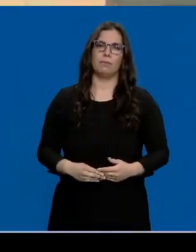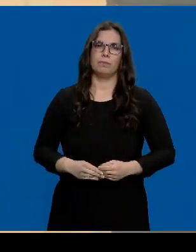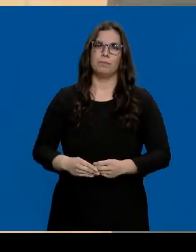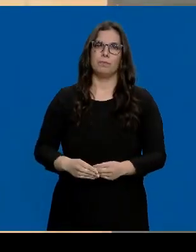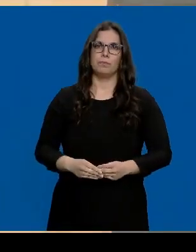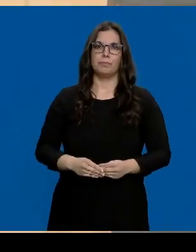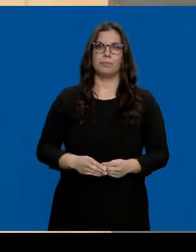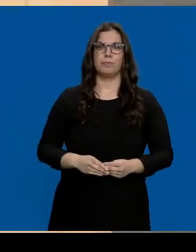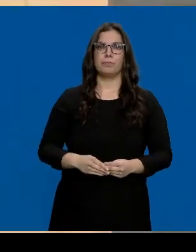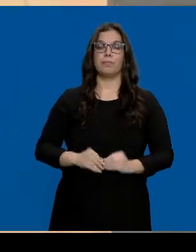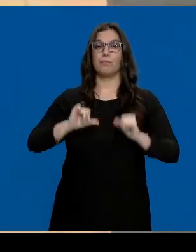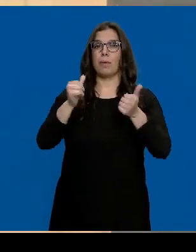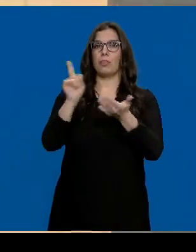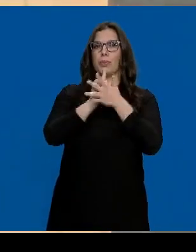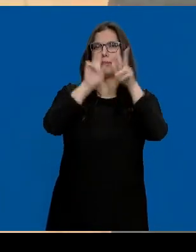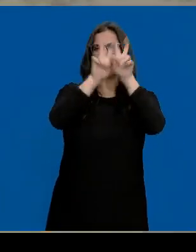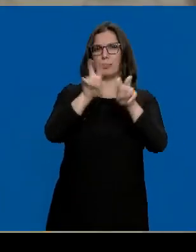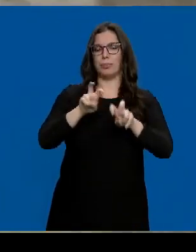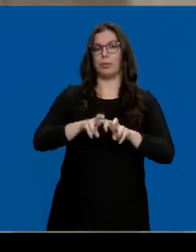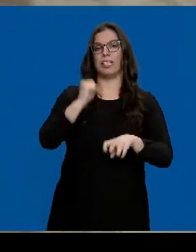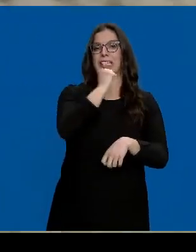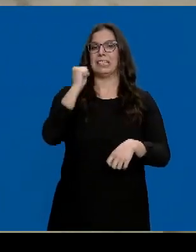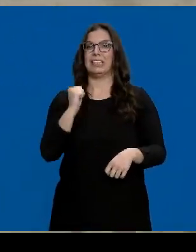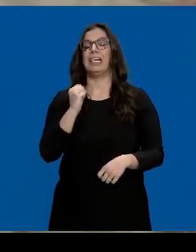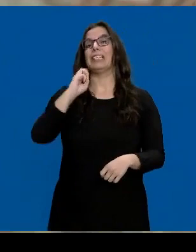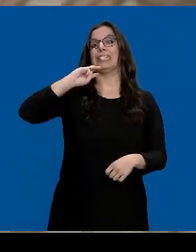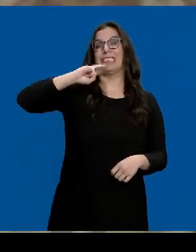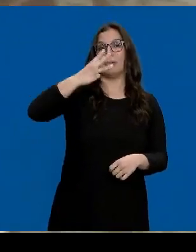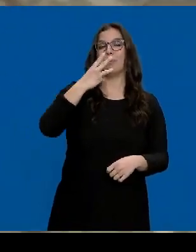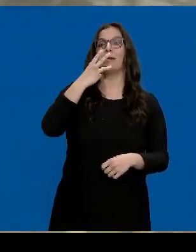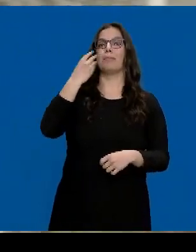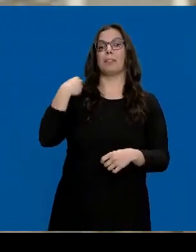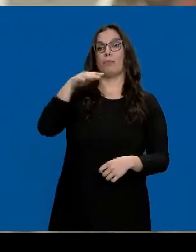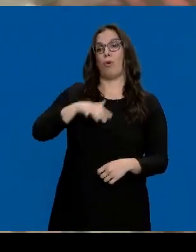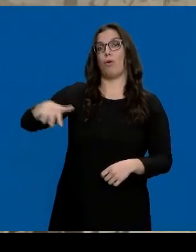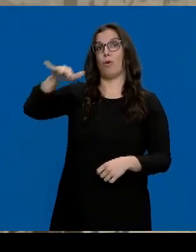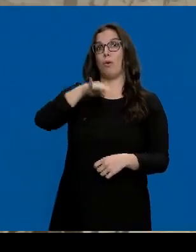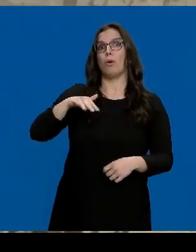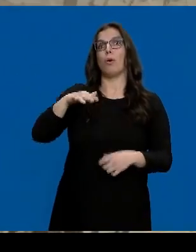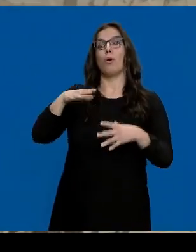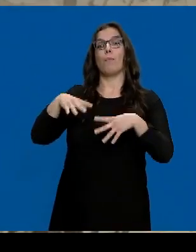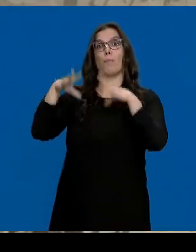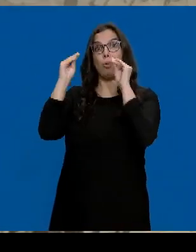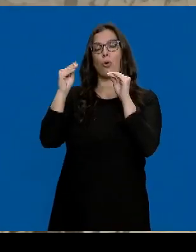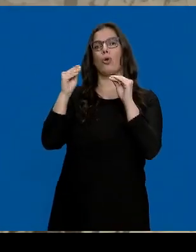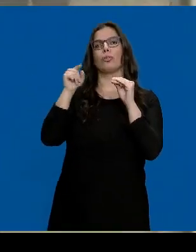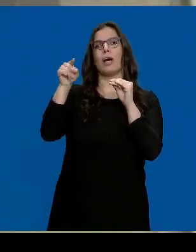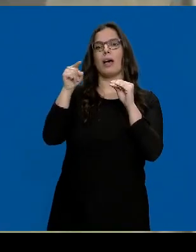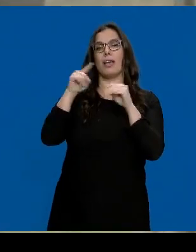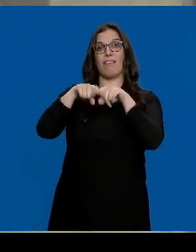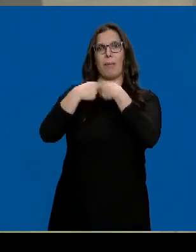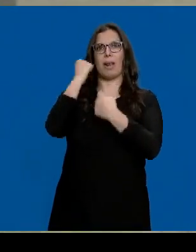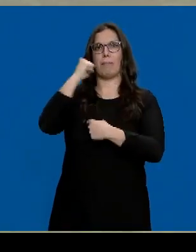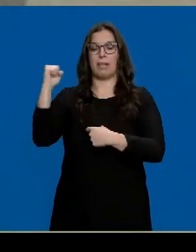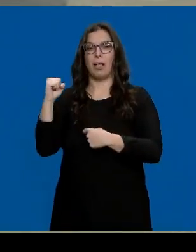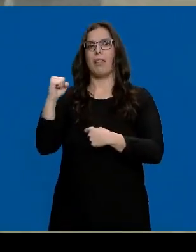Se reactiva la investigación del triple crimen de la familia Barrión Burgos, 17 años después. La policía recaba posibles indicios en